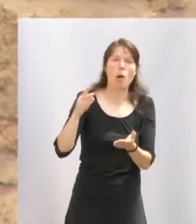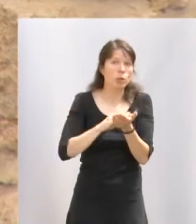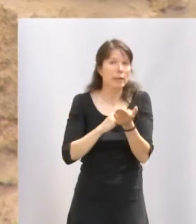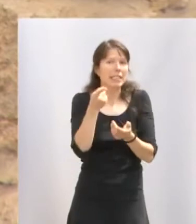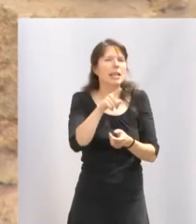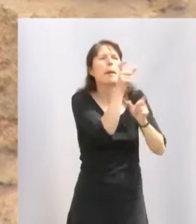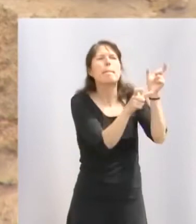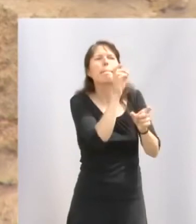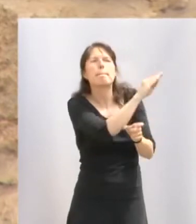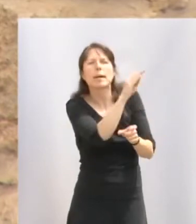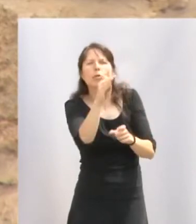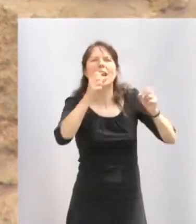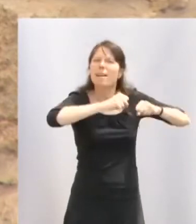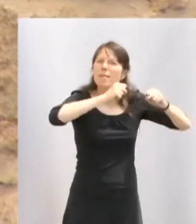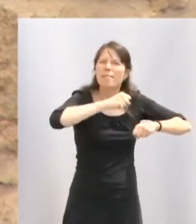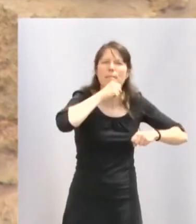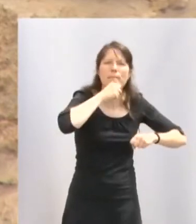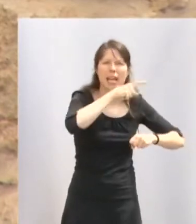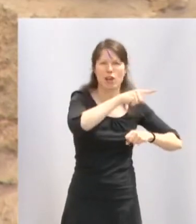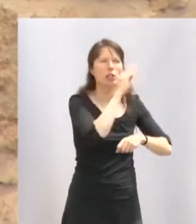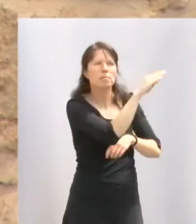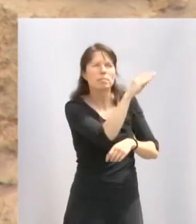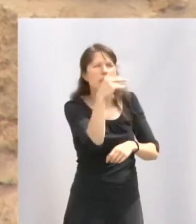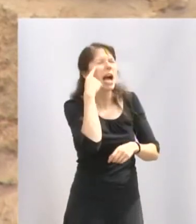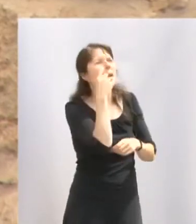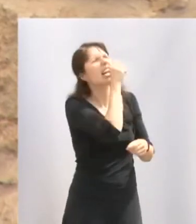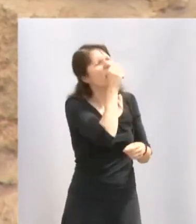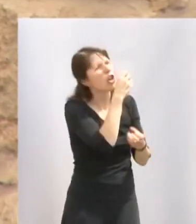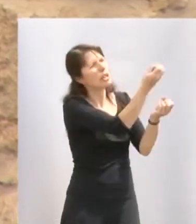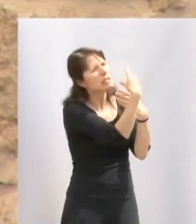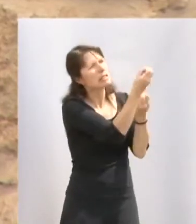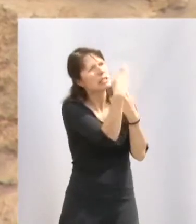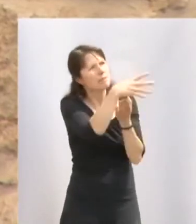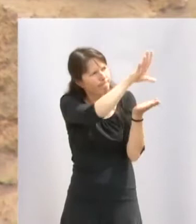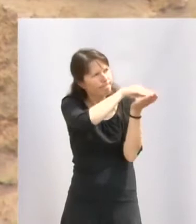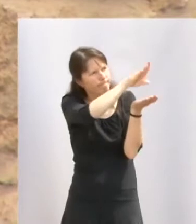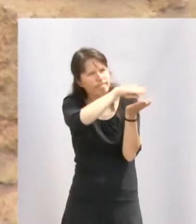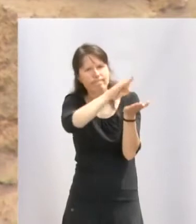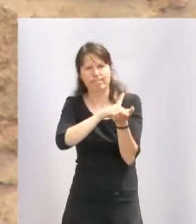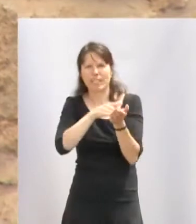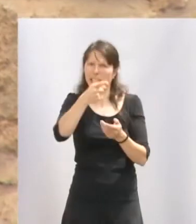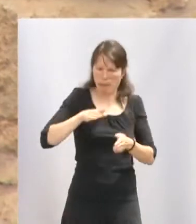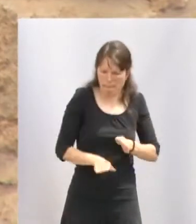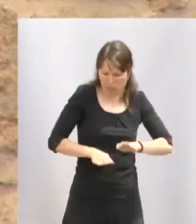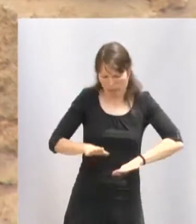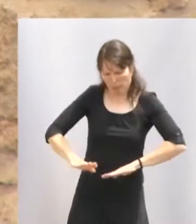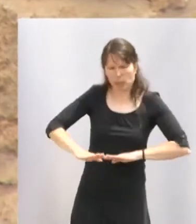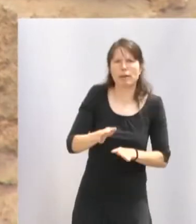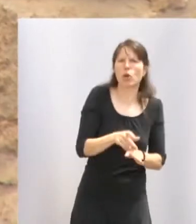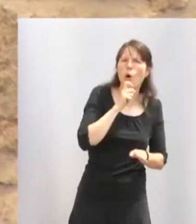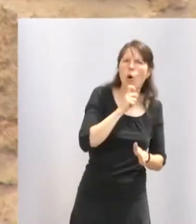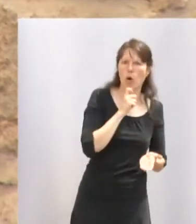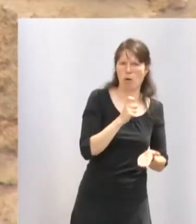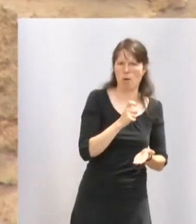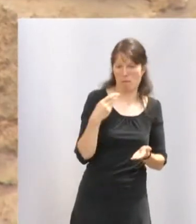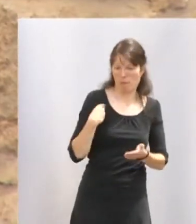con los ancianos de nuestros pueblos, logrando de ellos letras, canciones y pasos de danzas que constituían la diversión o el fervor